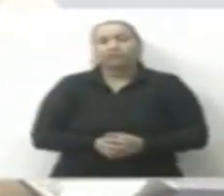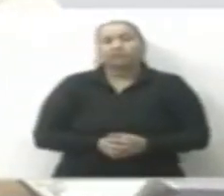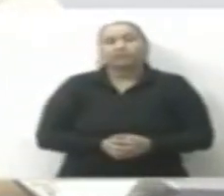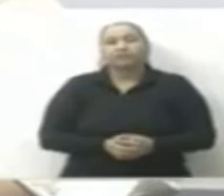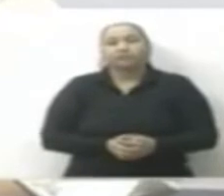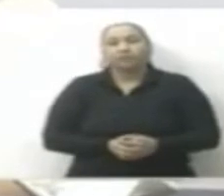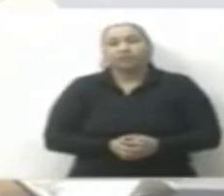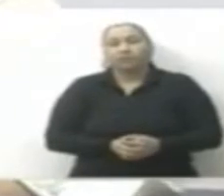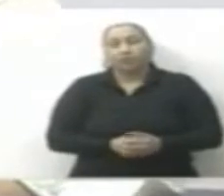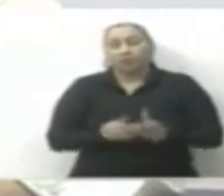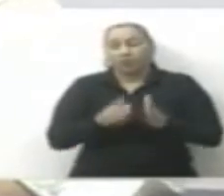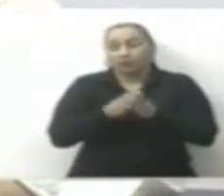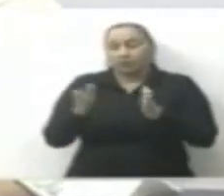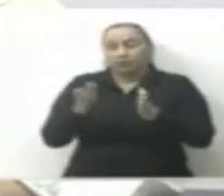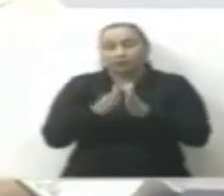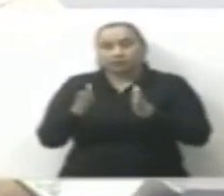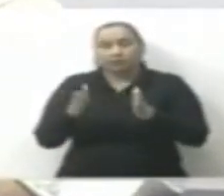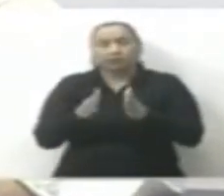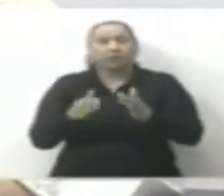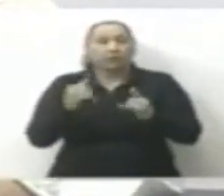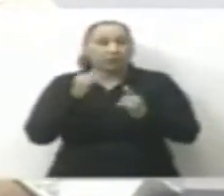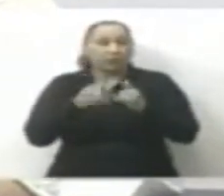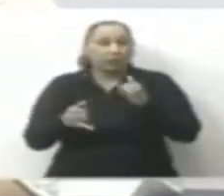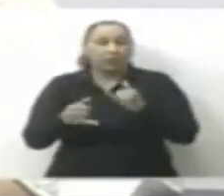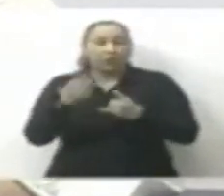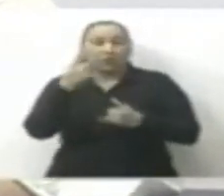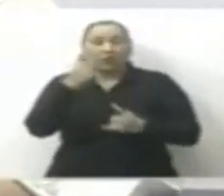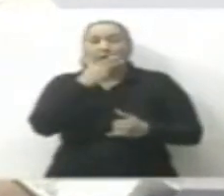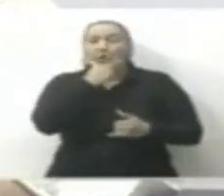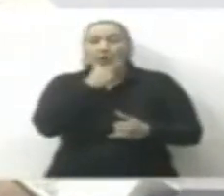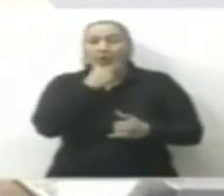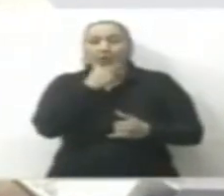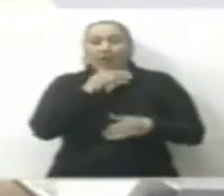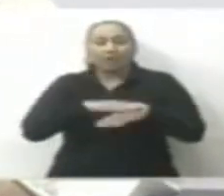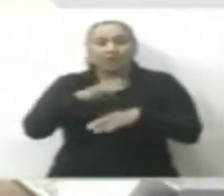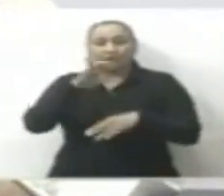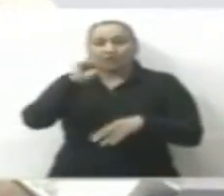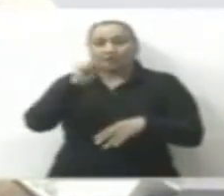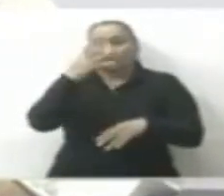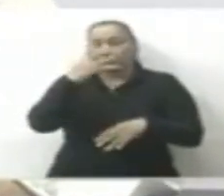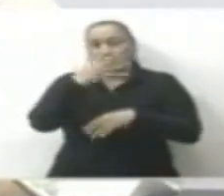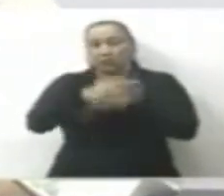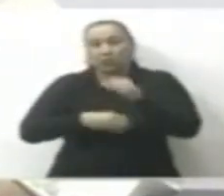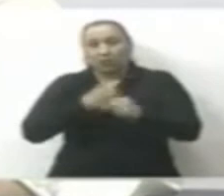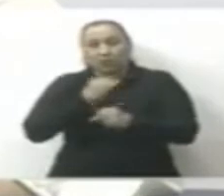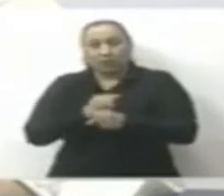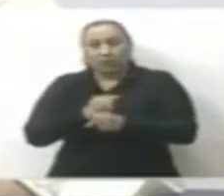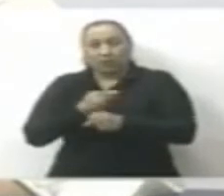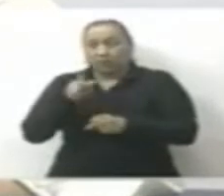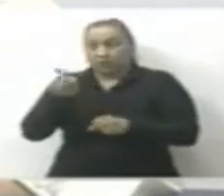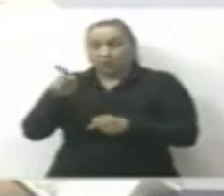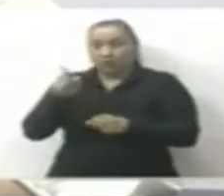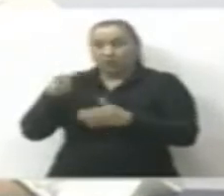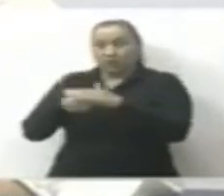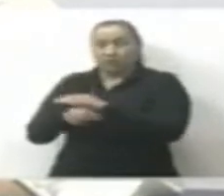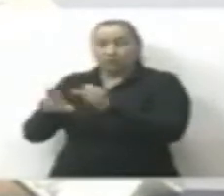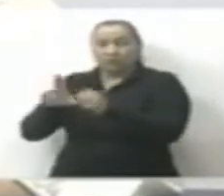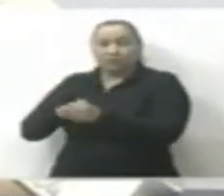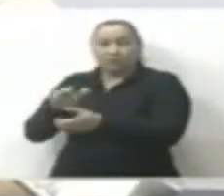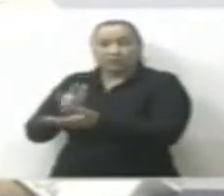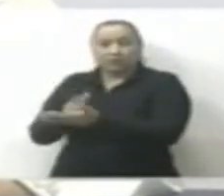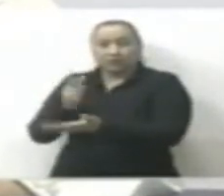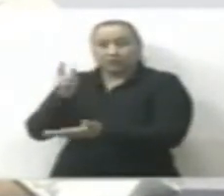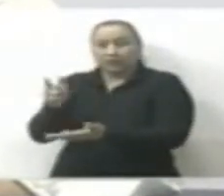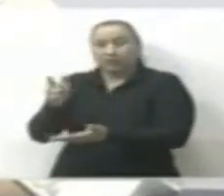Sobre el último reporte, la defunción ocurrió en un hombre mayor de 65 años de edad quien estaba hospitalizado grave